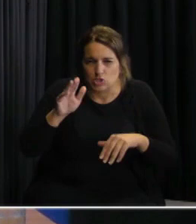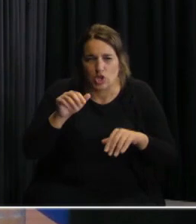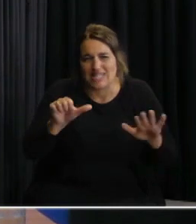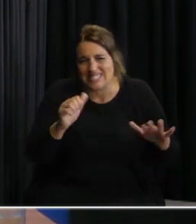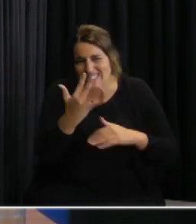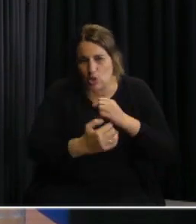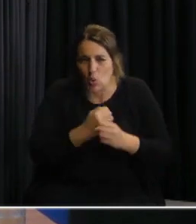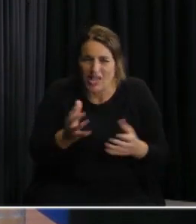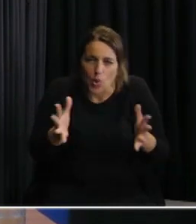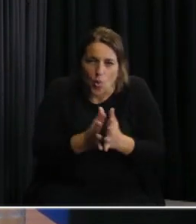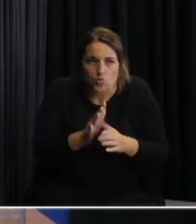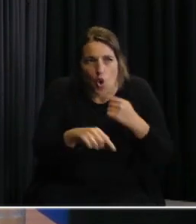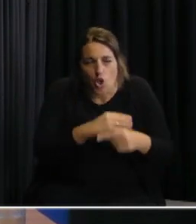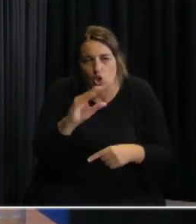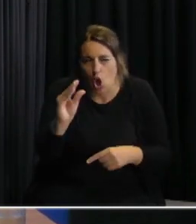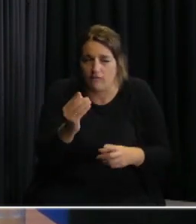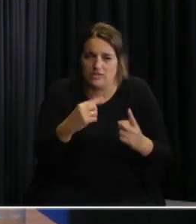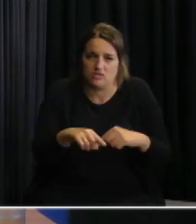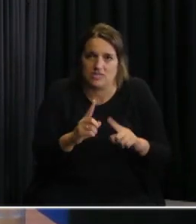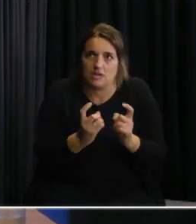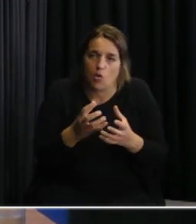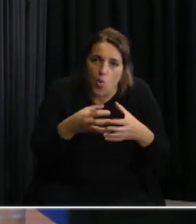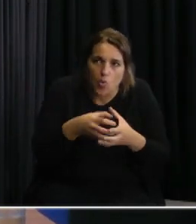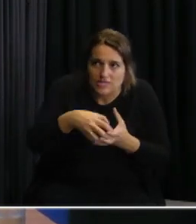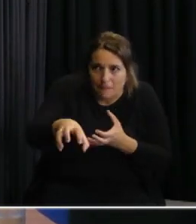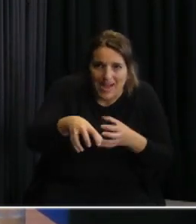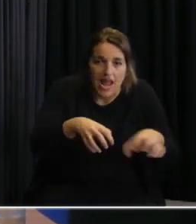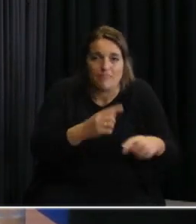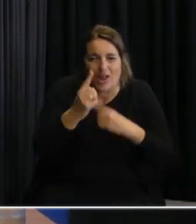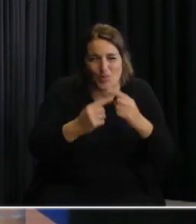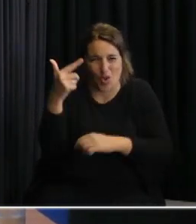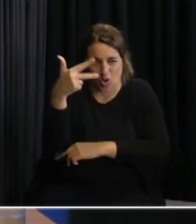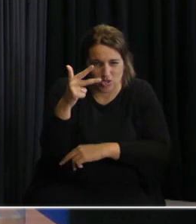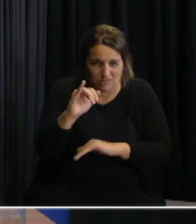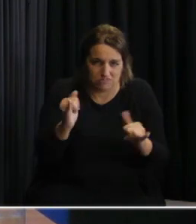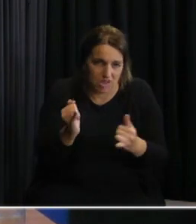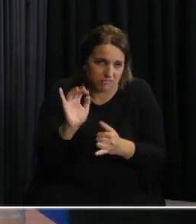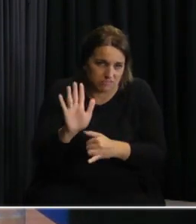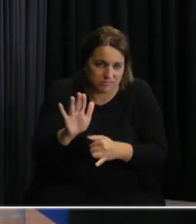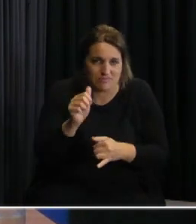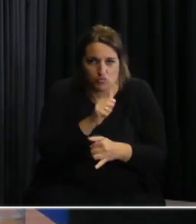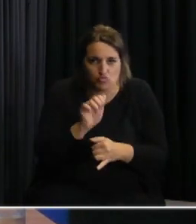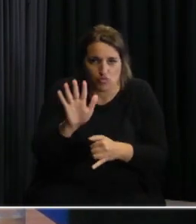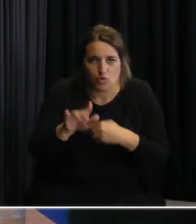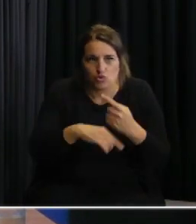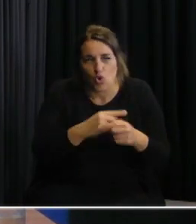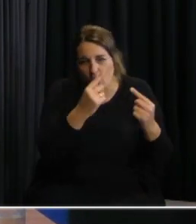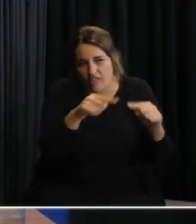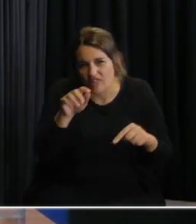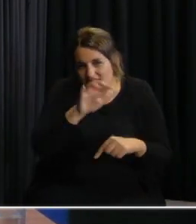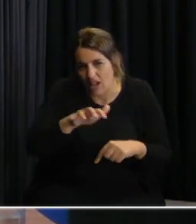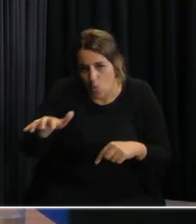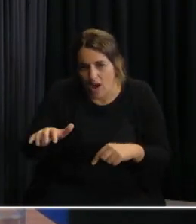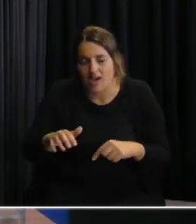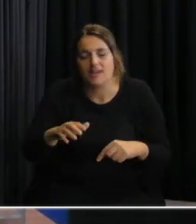con el resto de la población y si es una separación alguno se lo llevó al hotel o se lo llevó a los distintos lugares Palacio